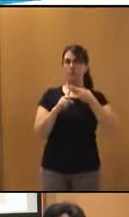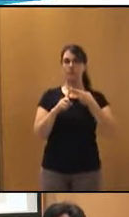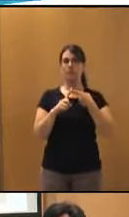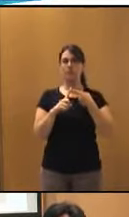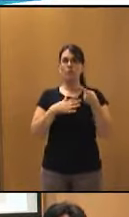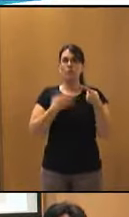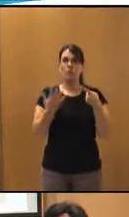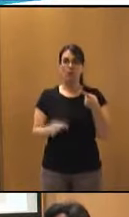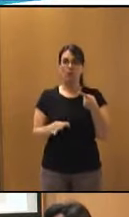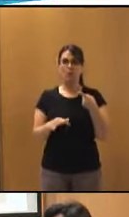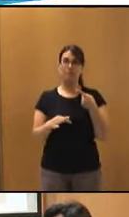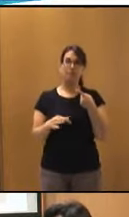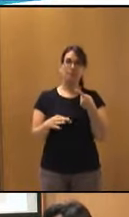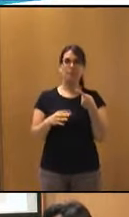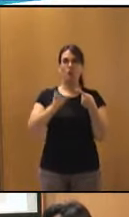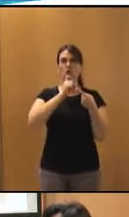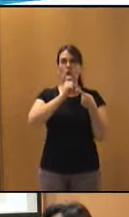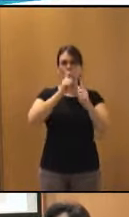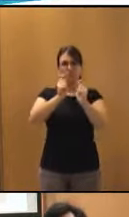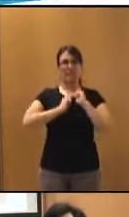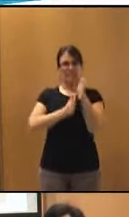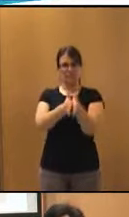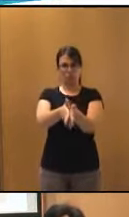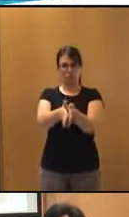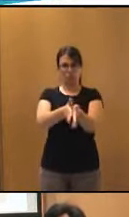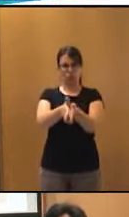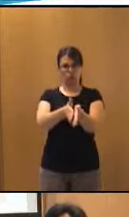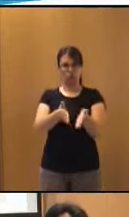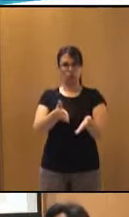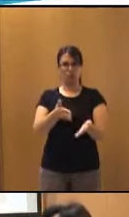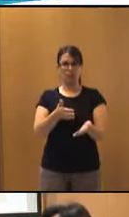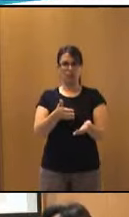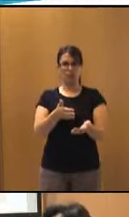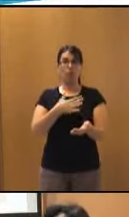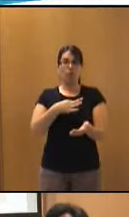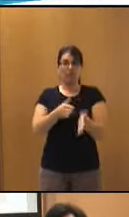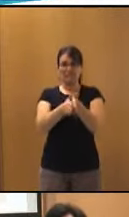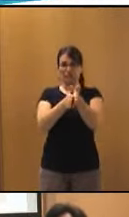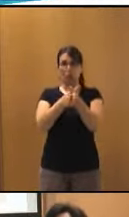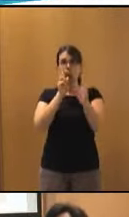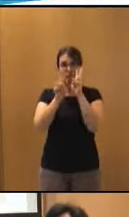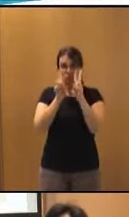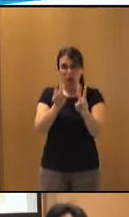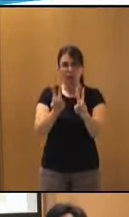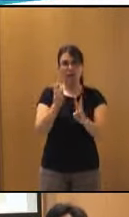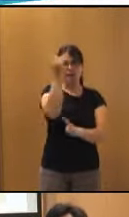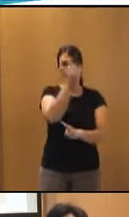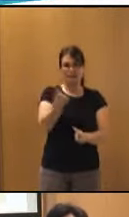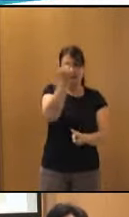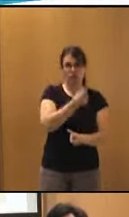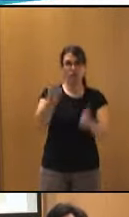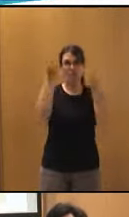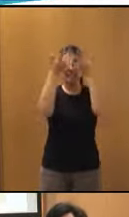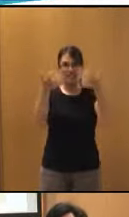de lo que es la recepción de estímulos. Los estímulos, por supuesto, pueden ser visuales, como pueden ser gráficos, dibujos,